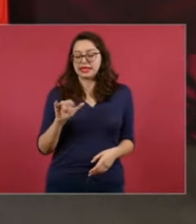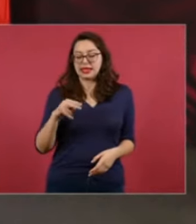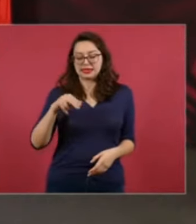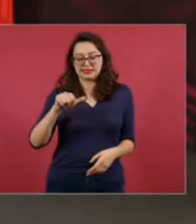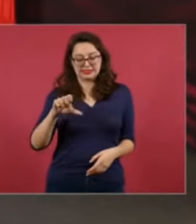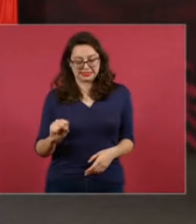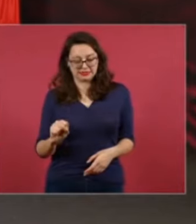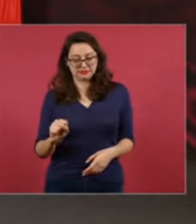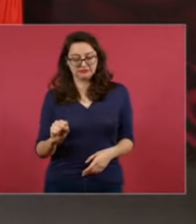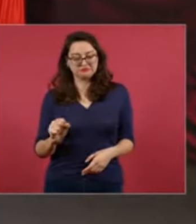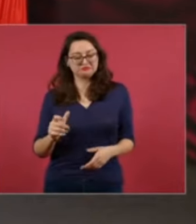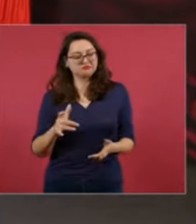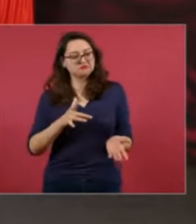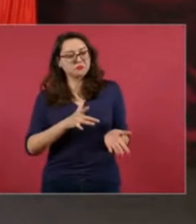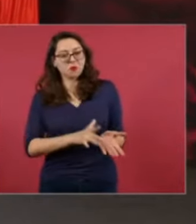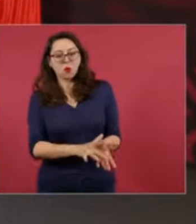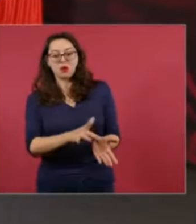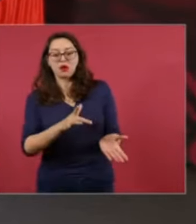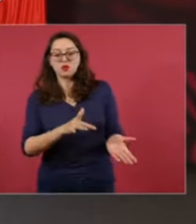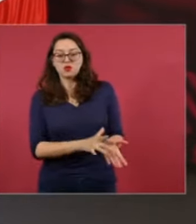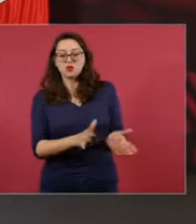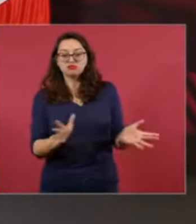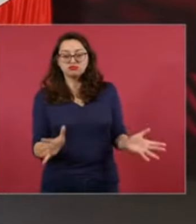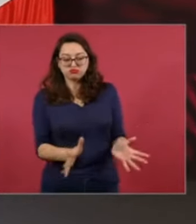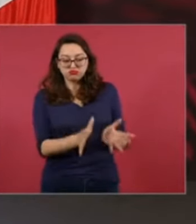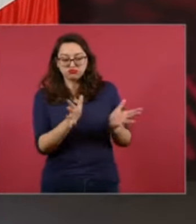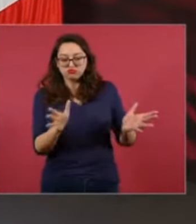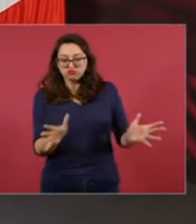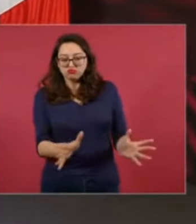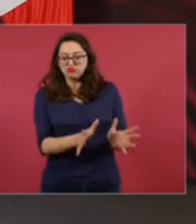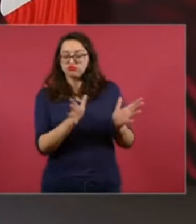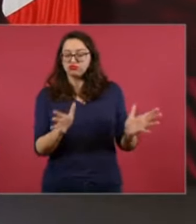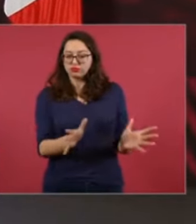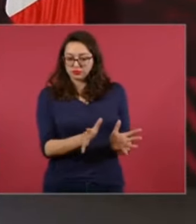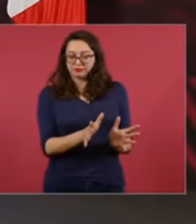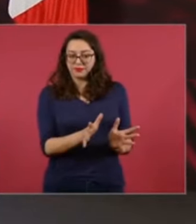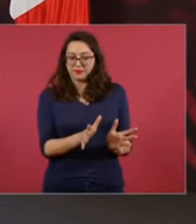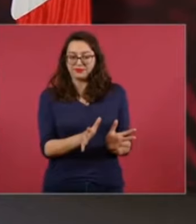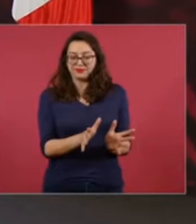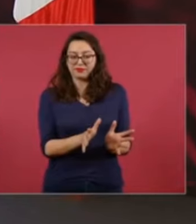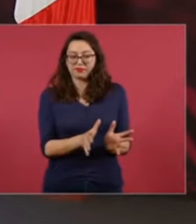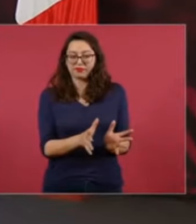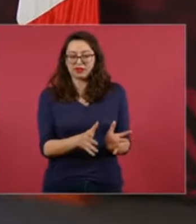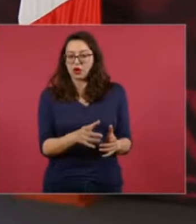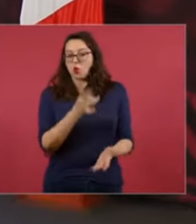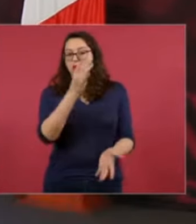y les da facilidades, para decirlo elegantemente,